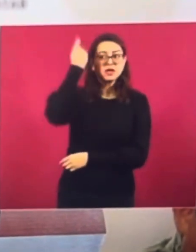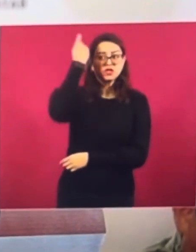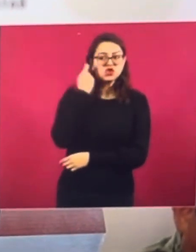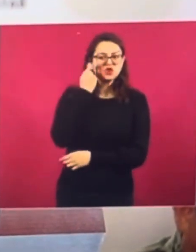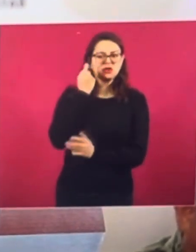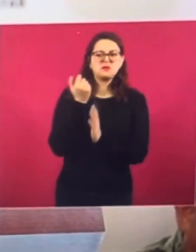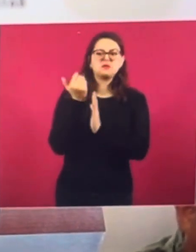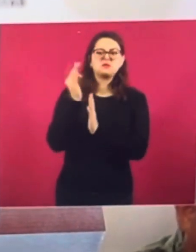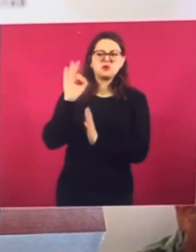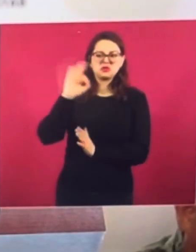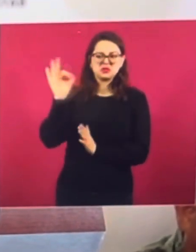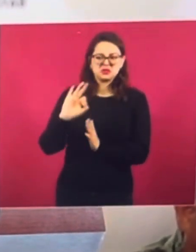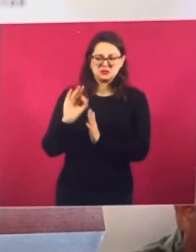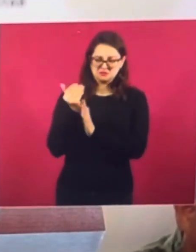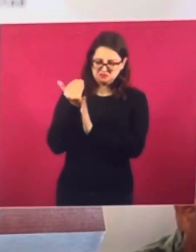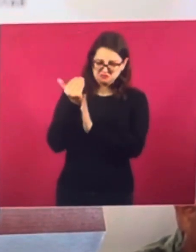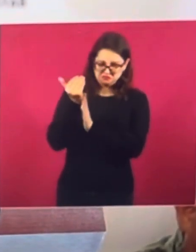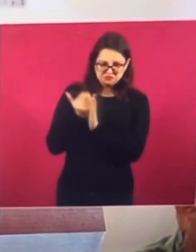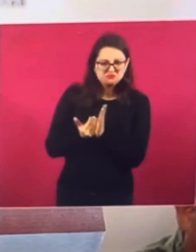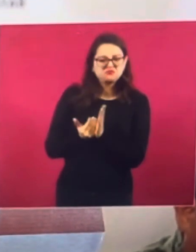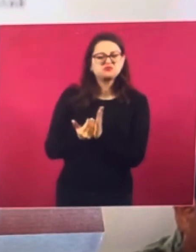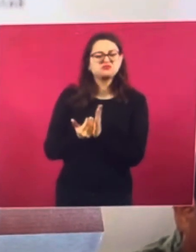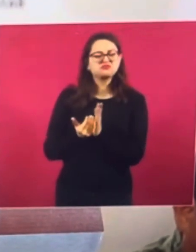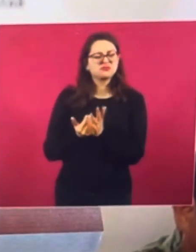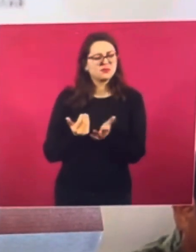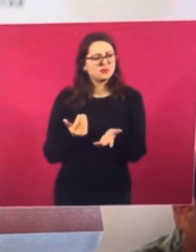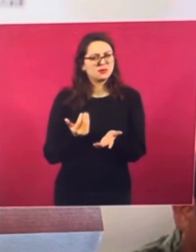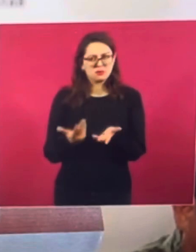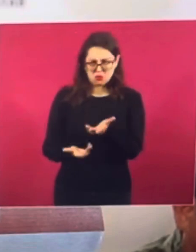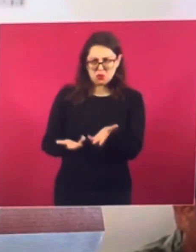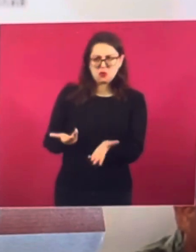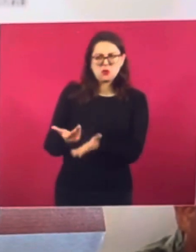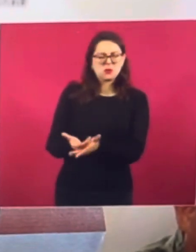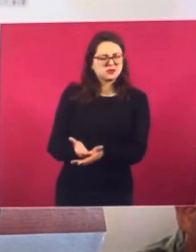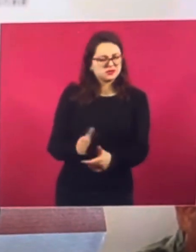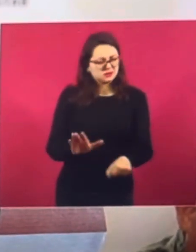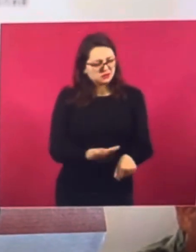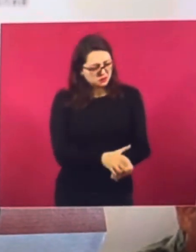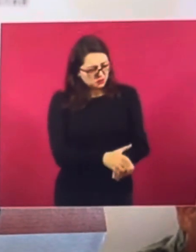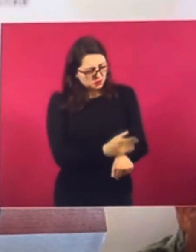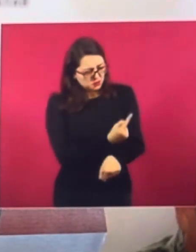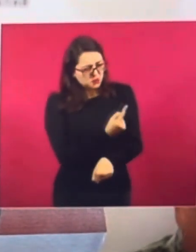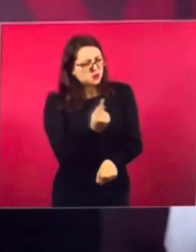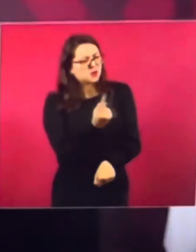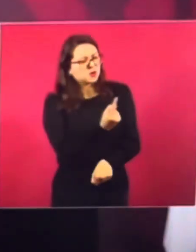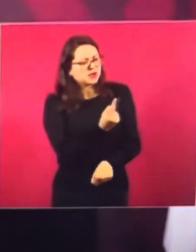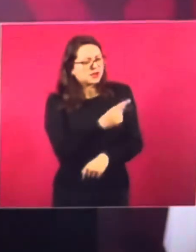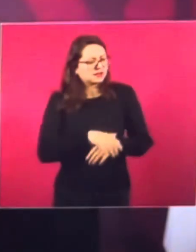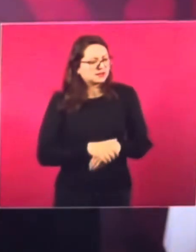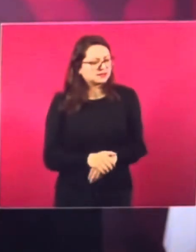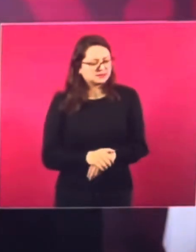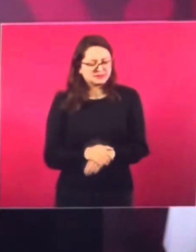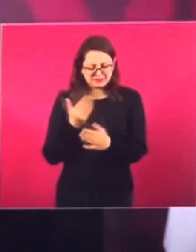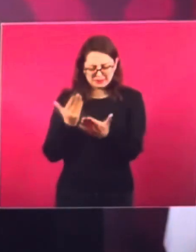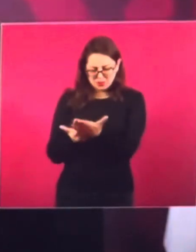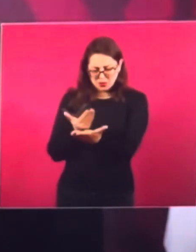a pluriarse no va a recibir,